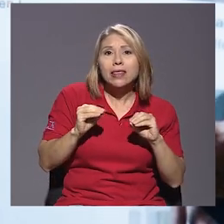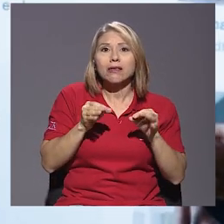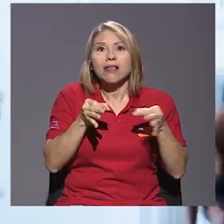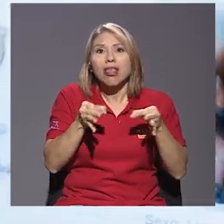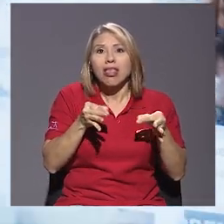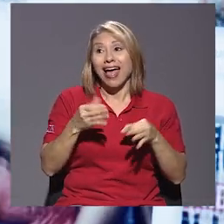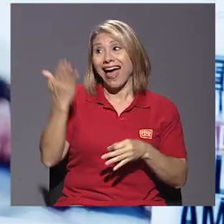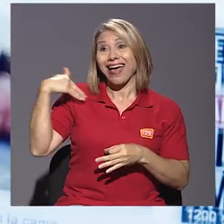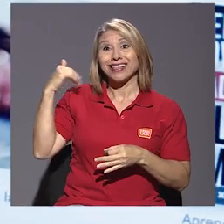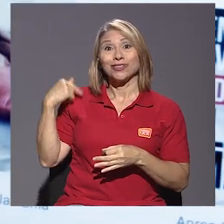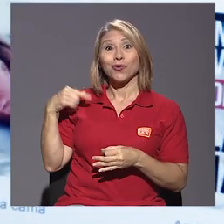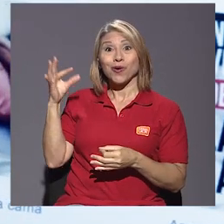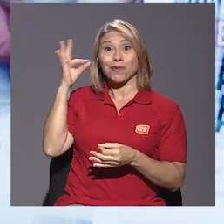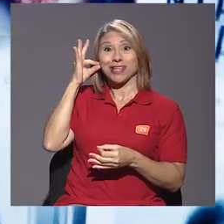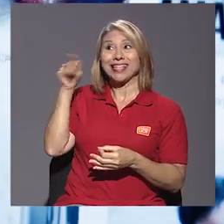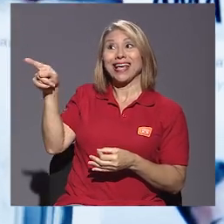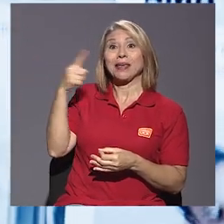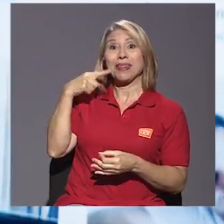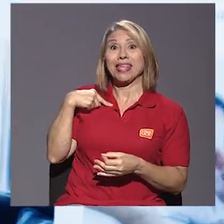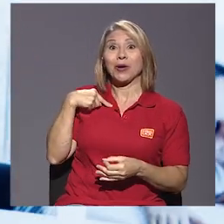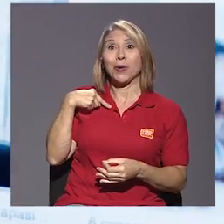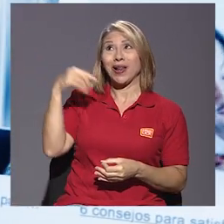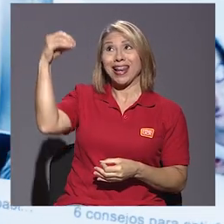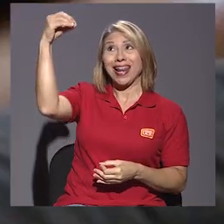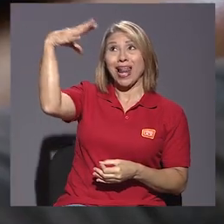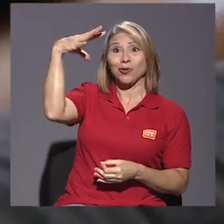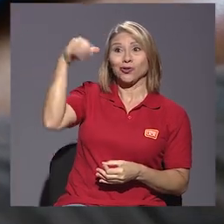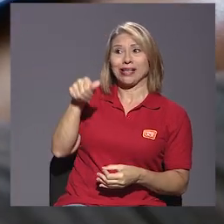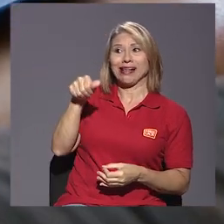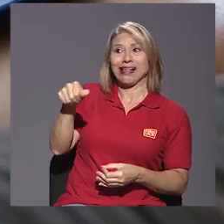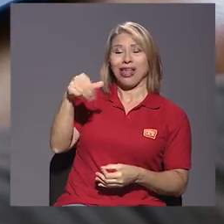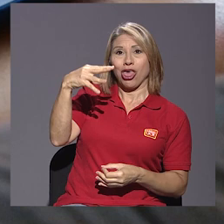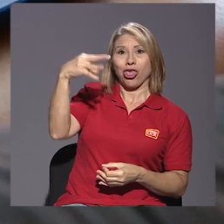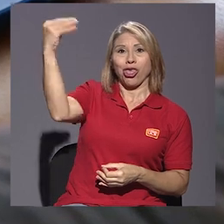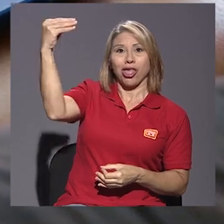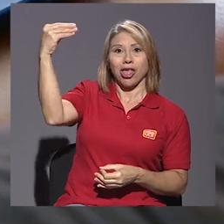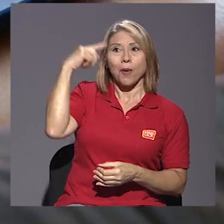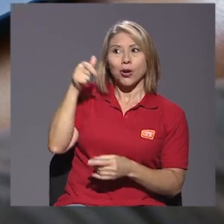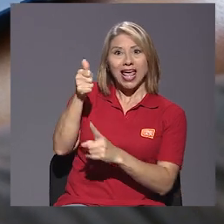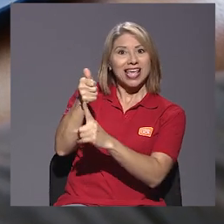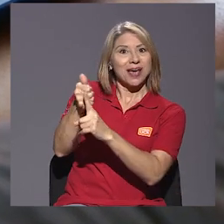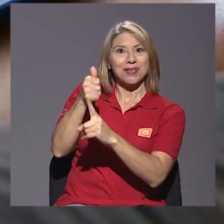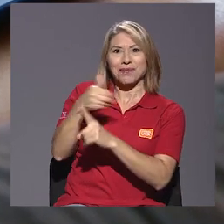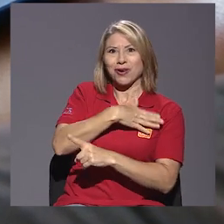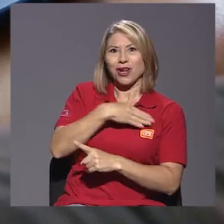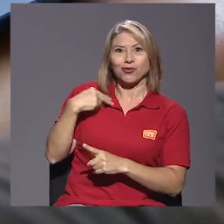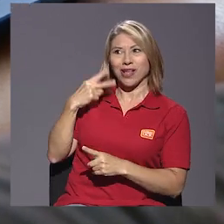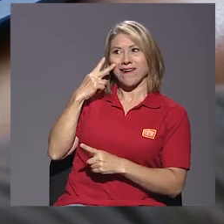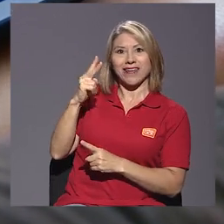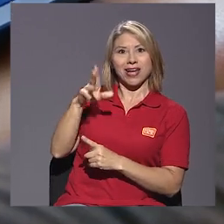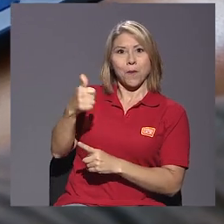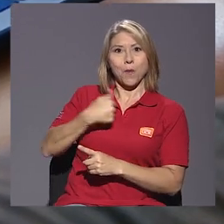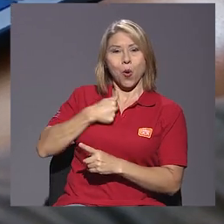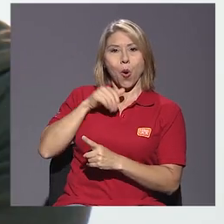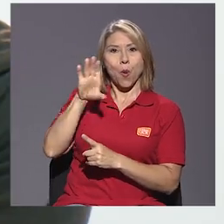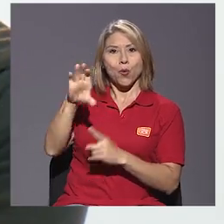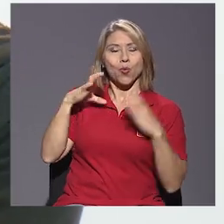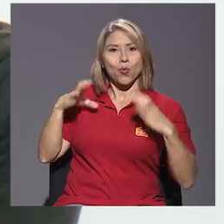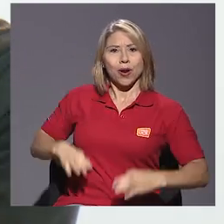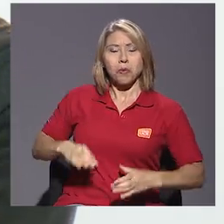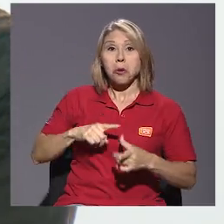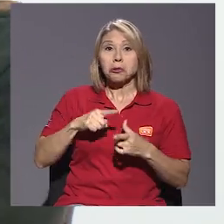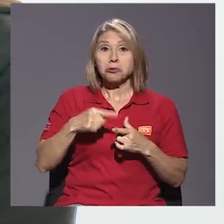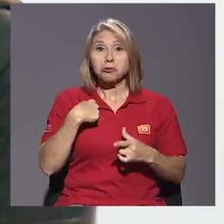que, ella me pidió que apagáramos la luz, porque no le cuadraba verse, no le gustaba verse a ella misma. Y yo, está bien, pero es